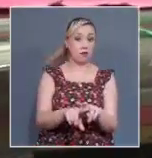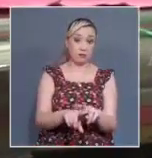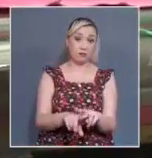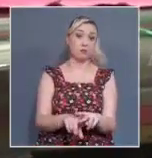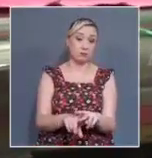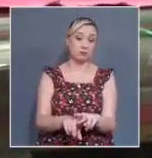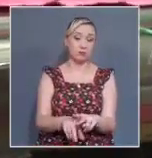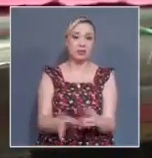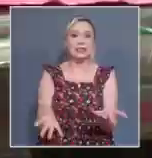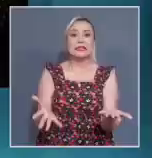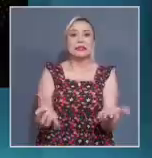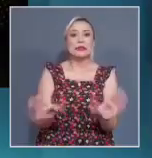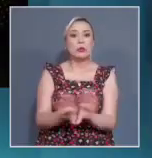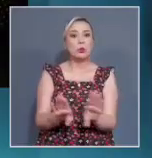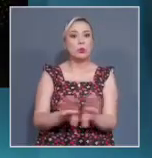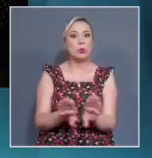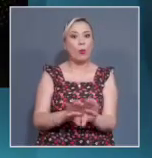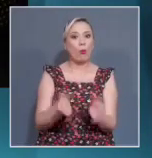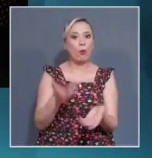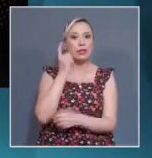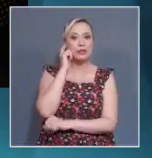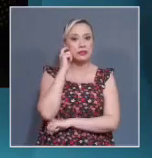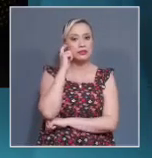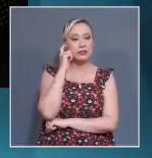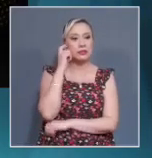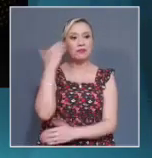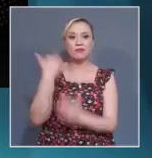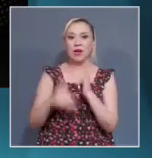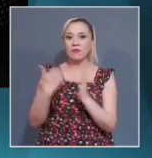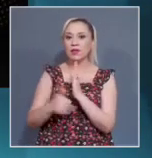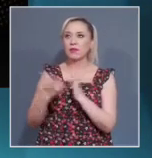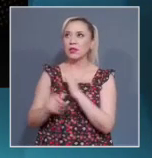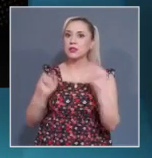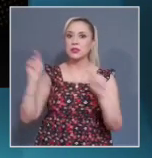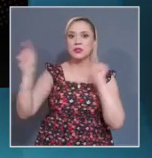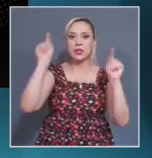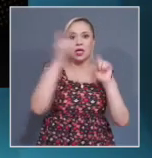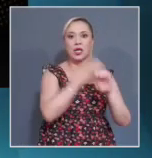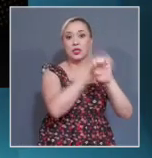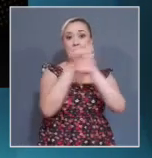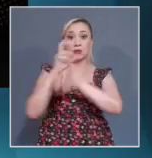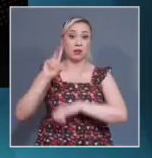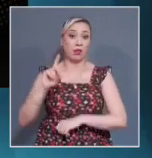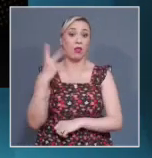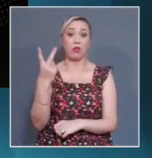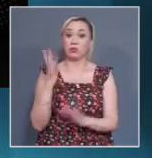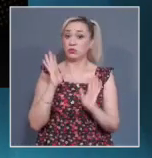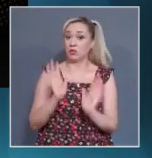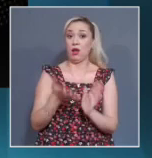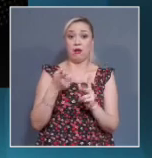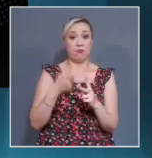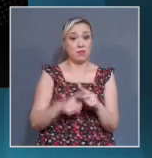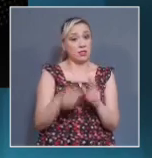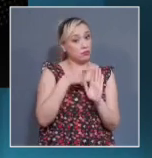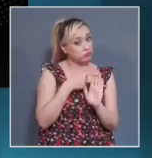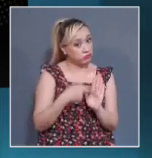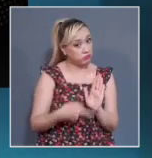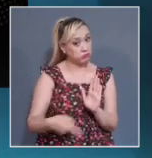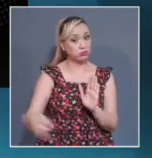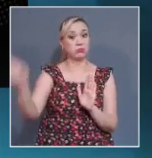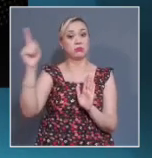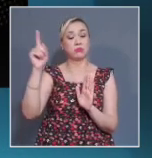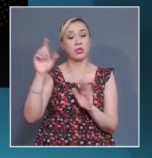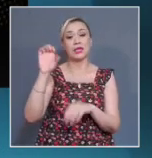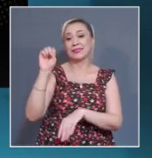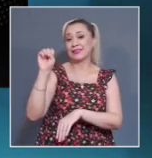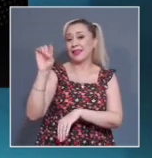la implementación de esta norma. El artículo séptimo transitorio, partimos de ese, establece que 60 días posteriores